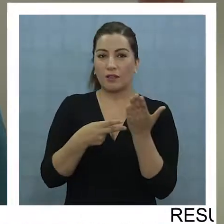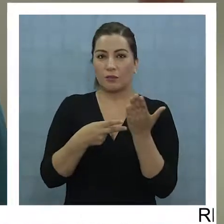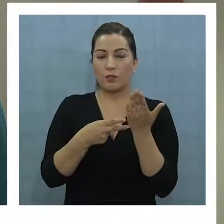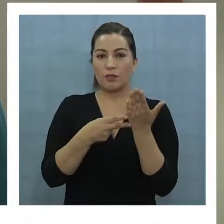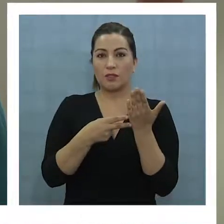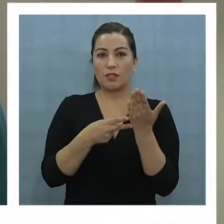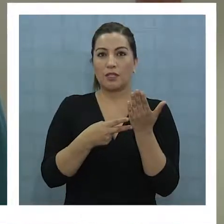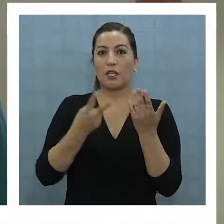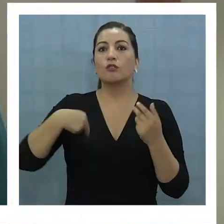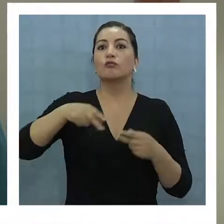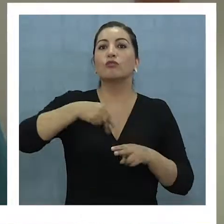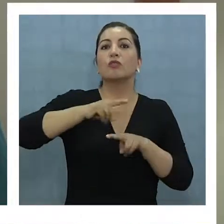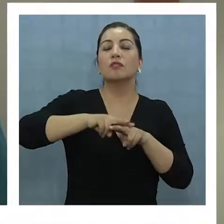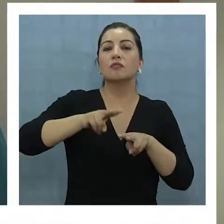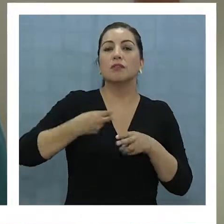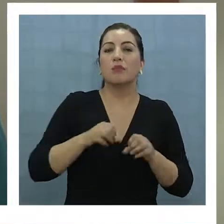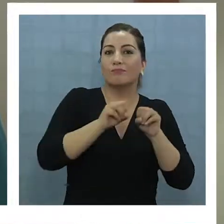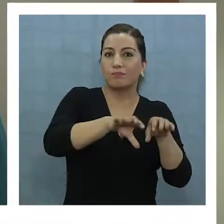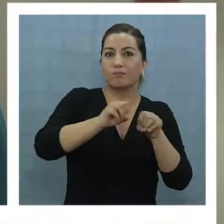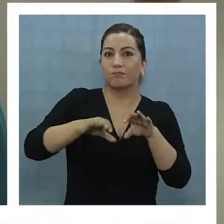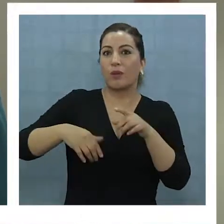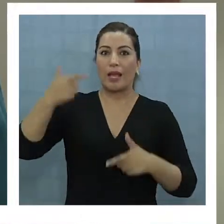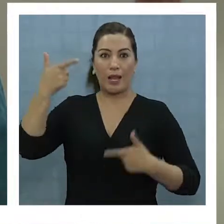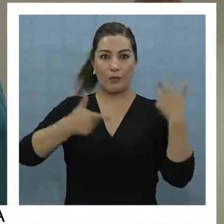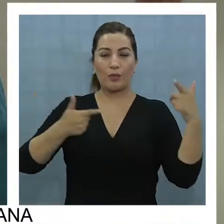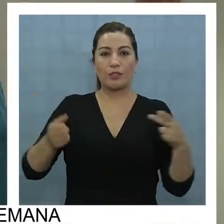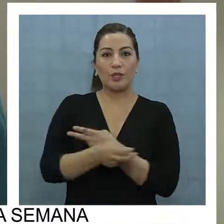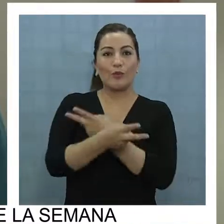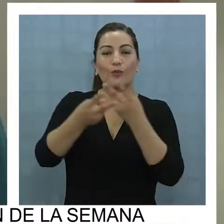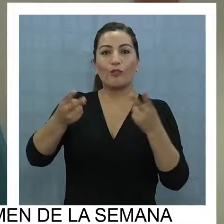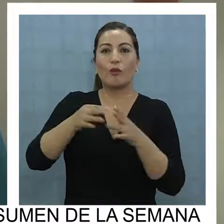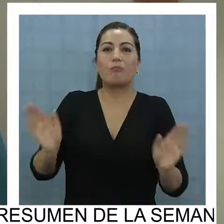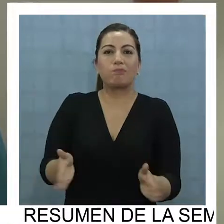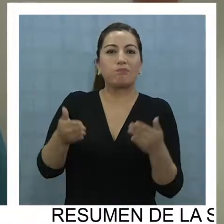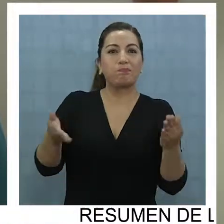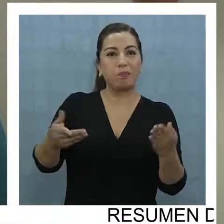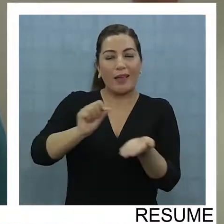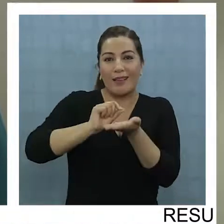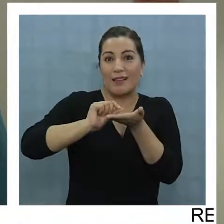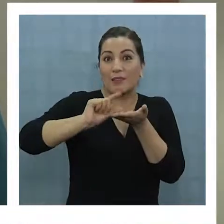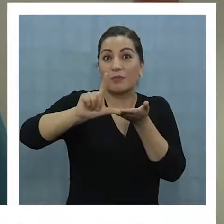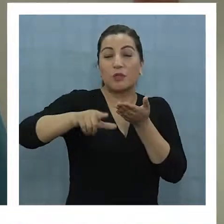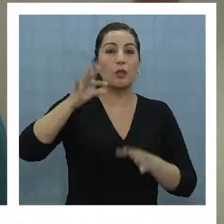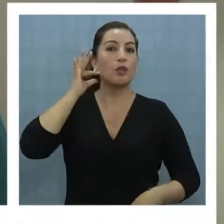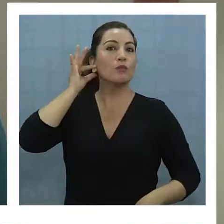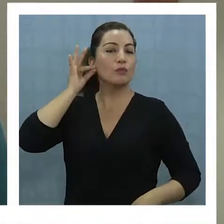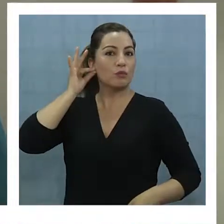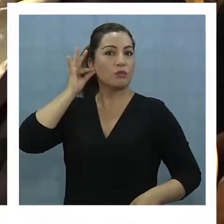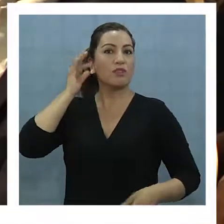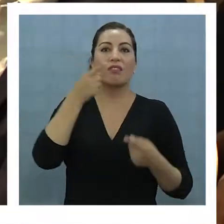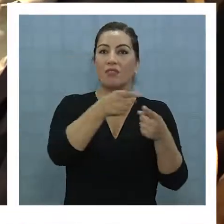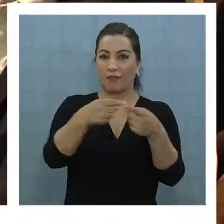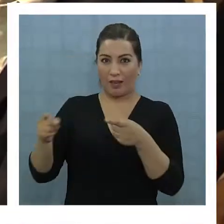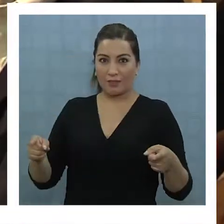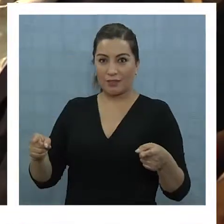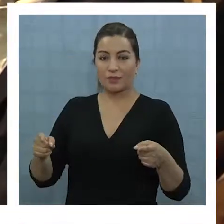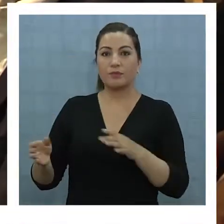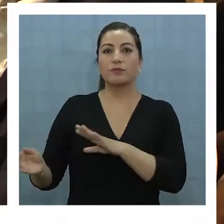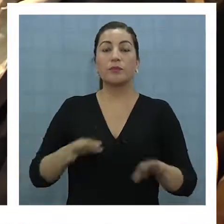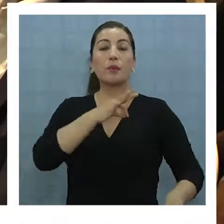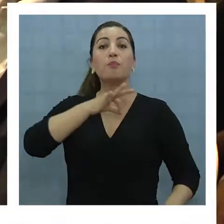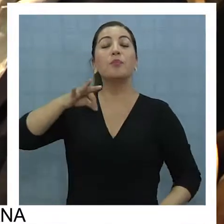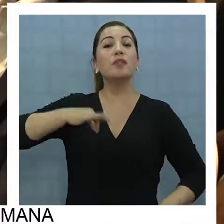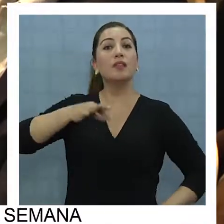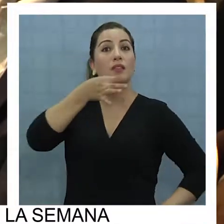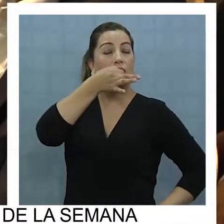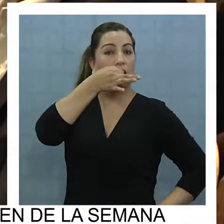generado y proporcionado desde las políticas públicas para promover el emprendimiento de las mujeres ha sido variado. La ministra